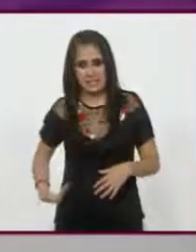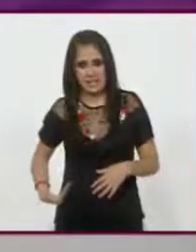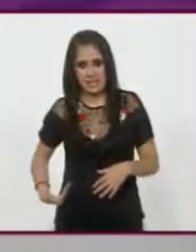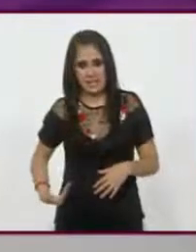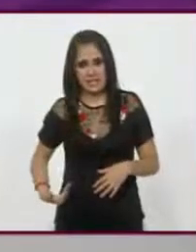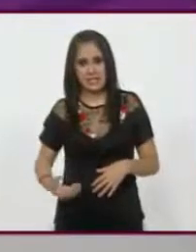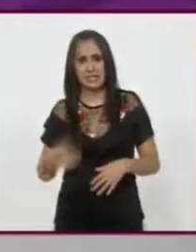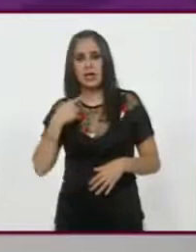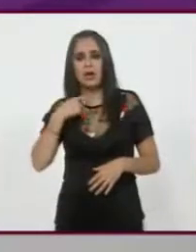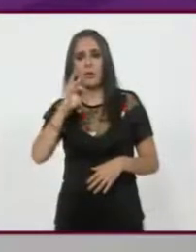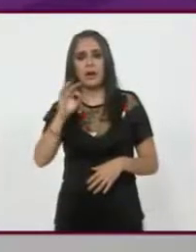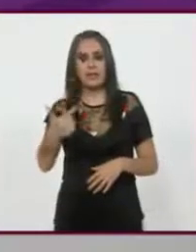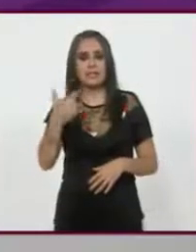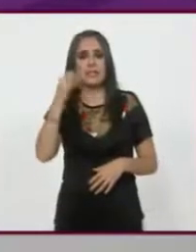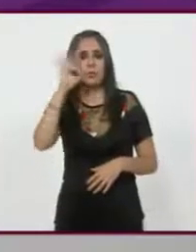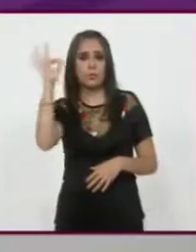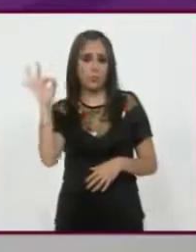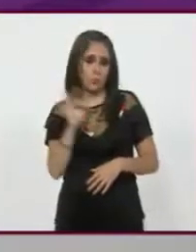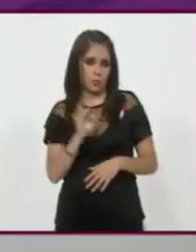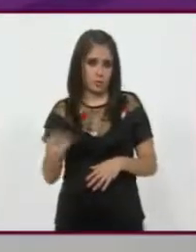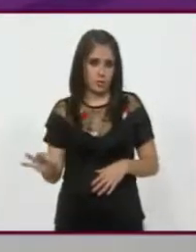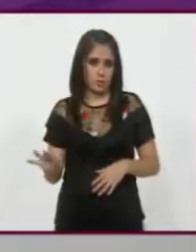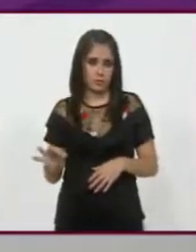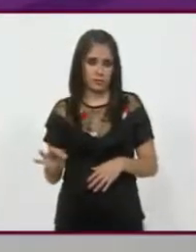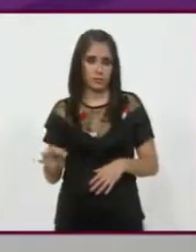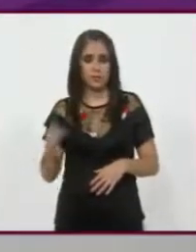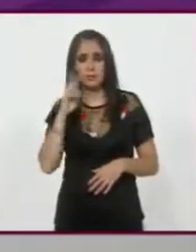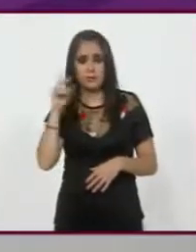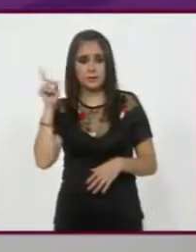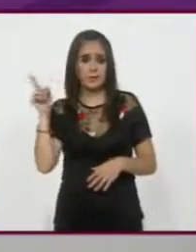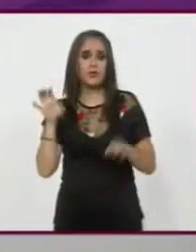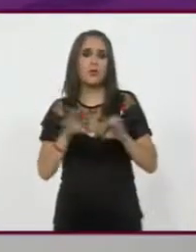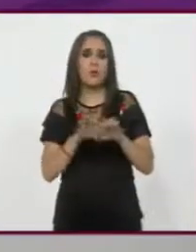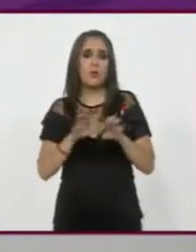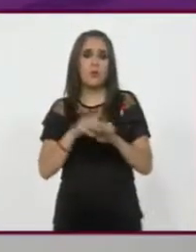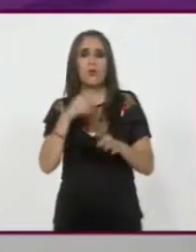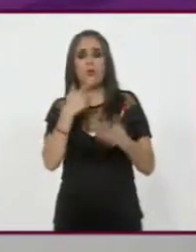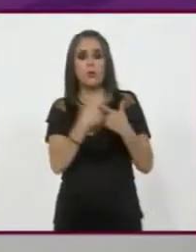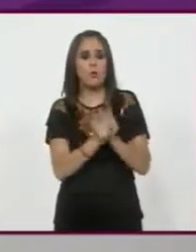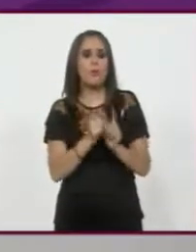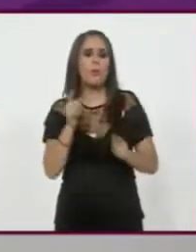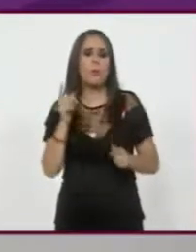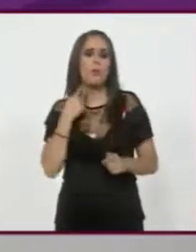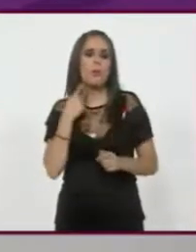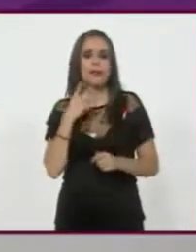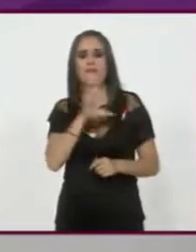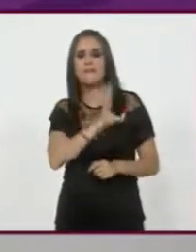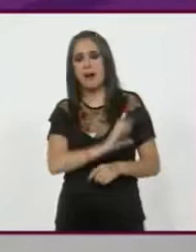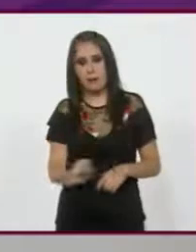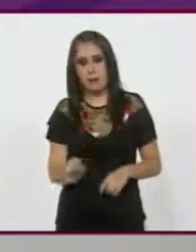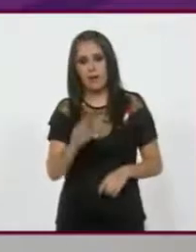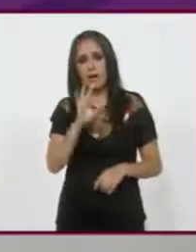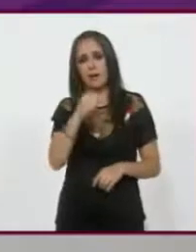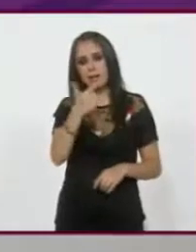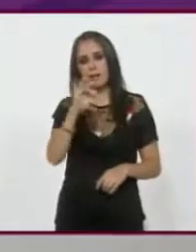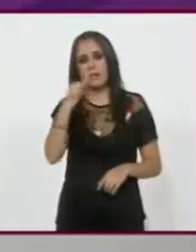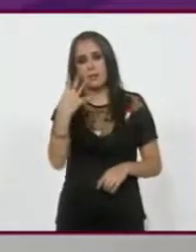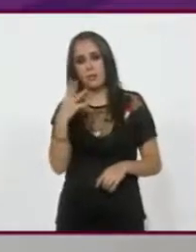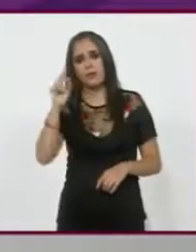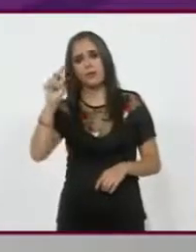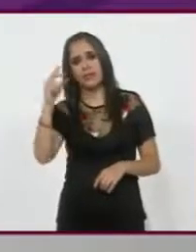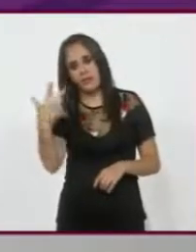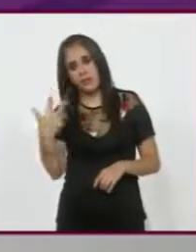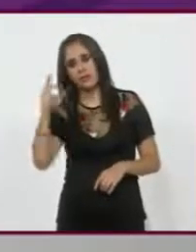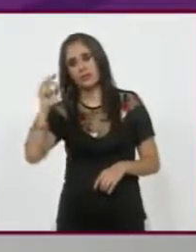47% que tenía, y lo puedes traducir también como identidad partidista. 47, 44, 38,